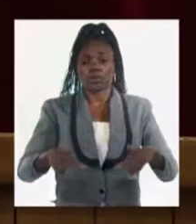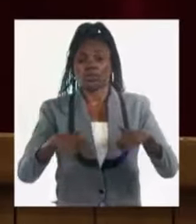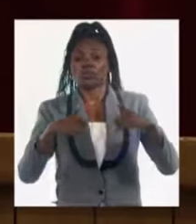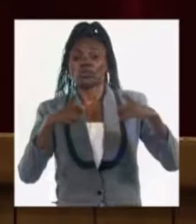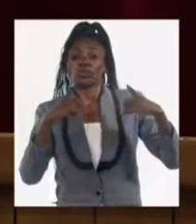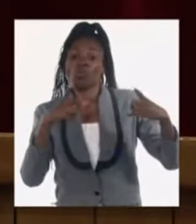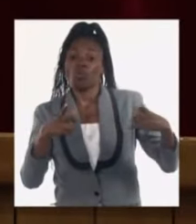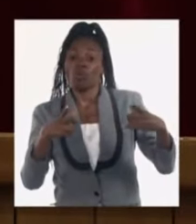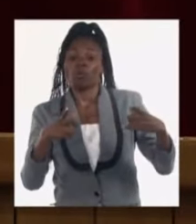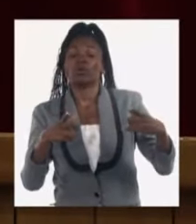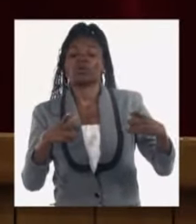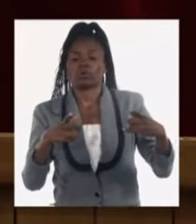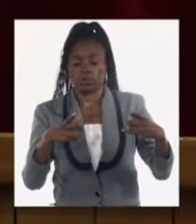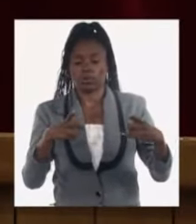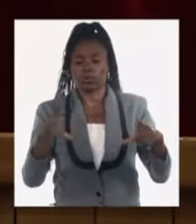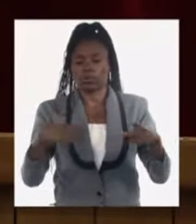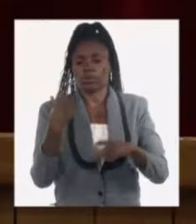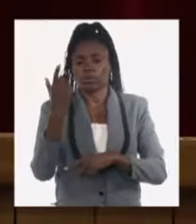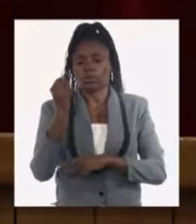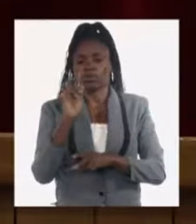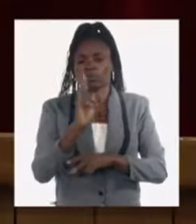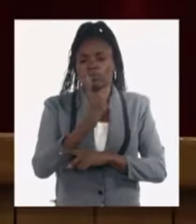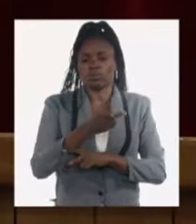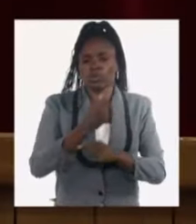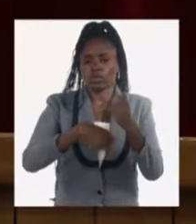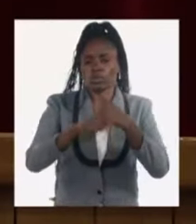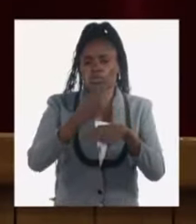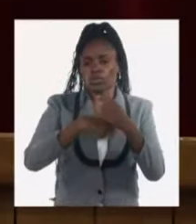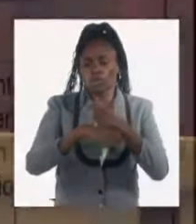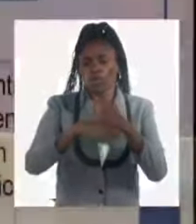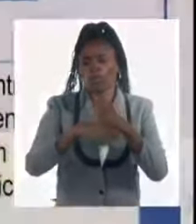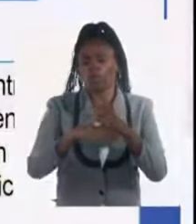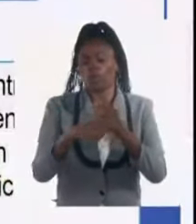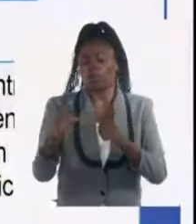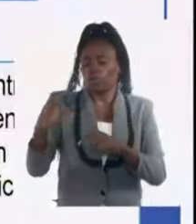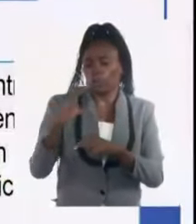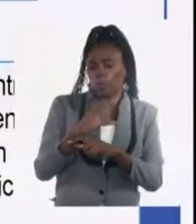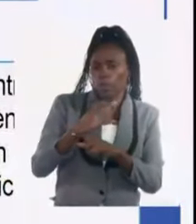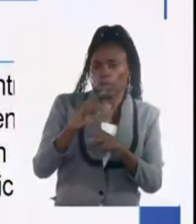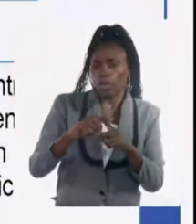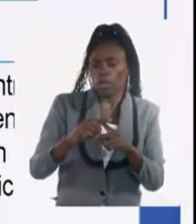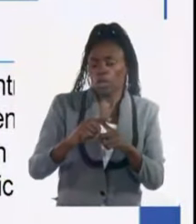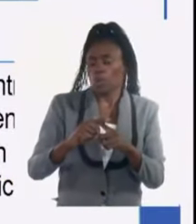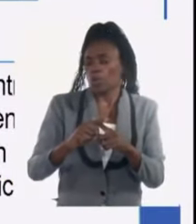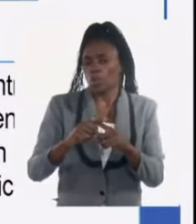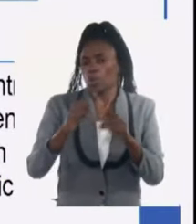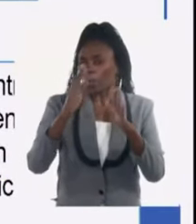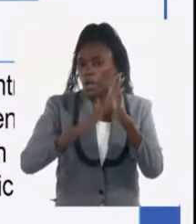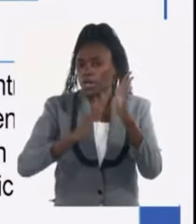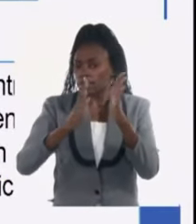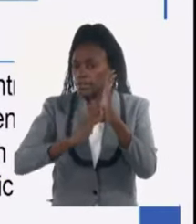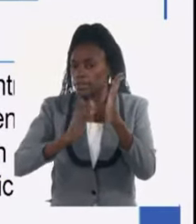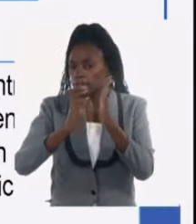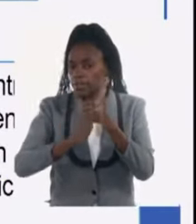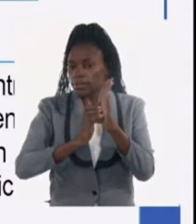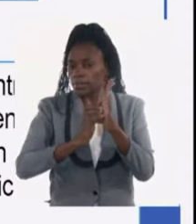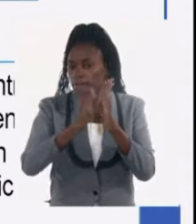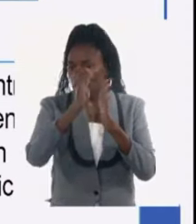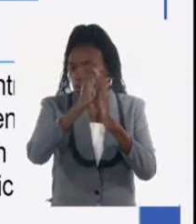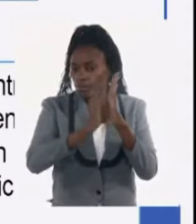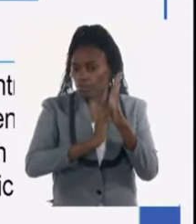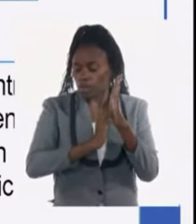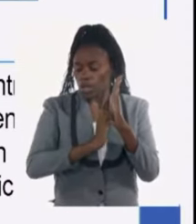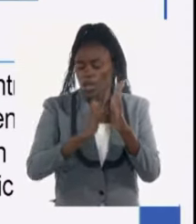cumplimiento macroeconómicamente de indicadores como las ventas netas las utilidades y la rentabilidad que incluso mejora un poco con respecto al 2022